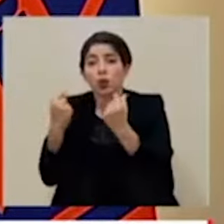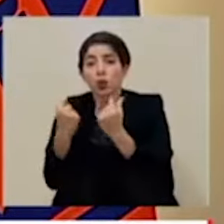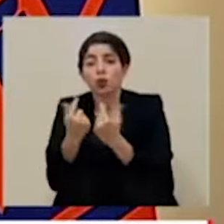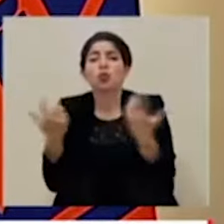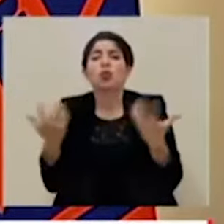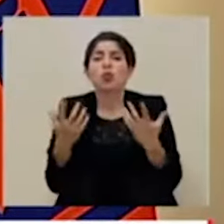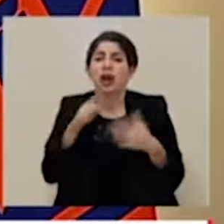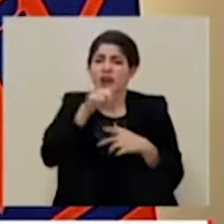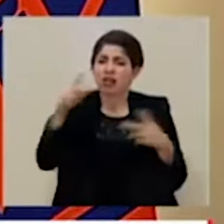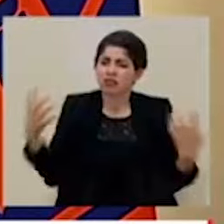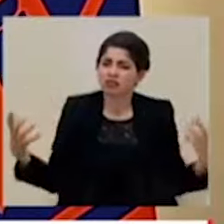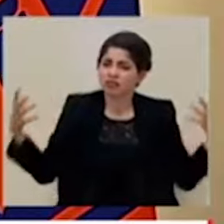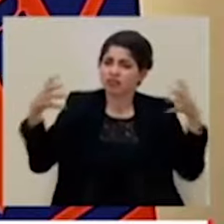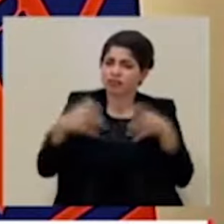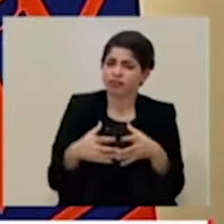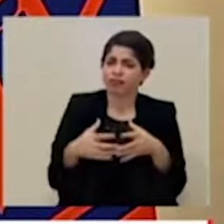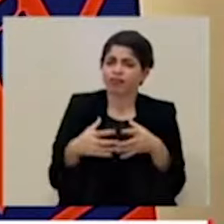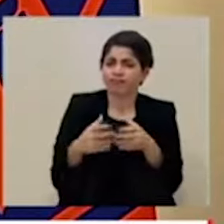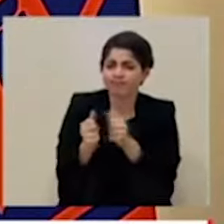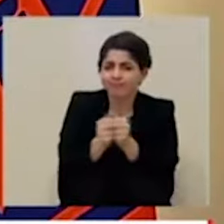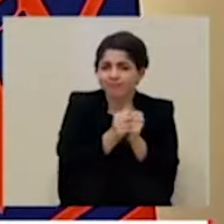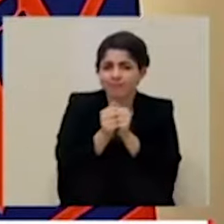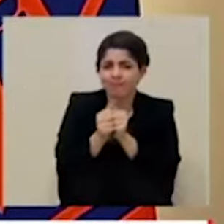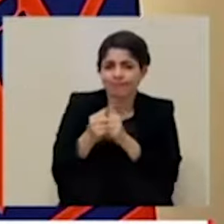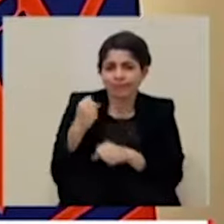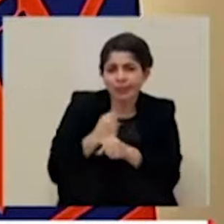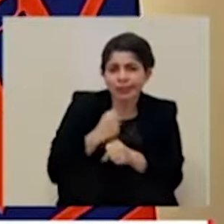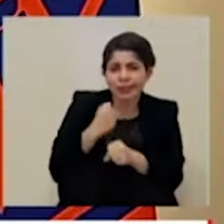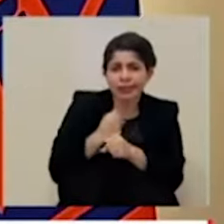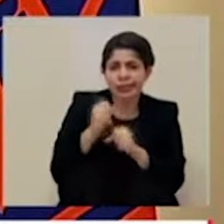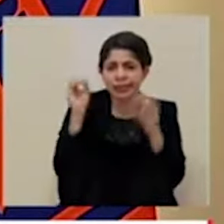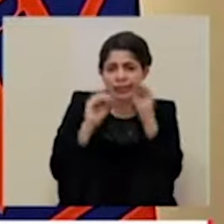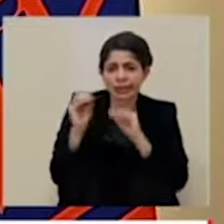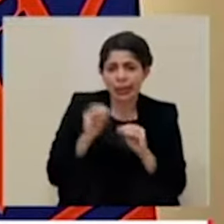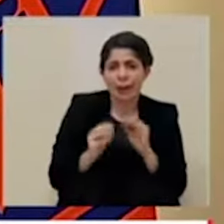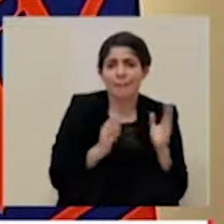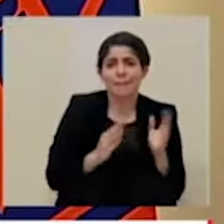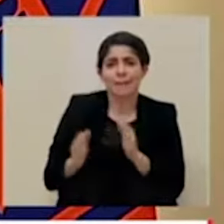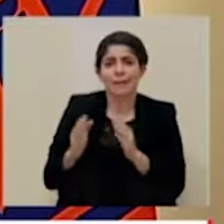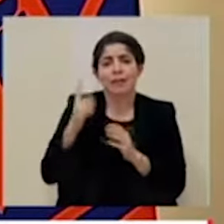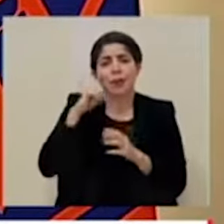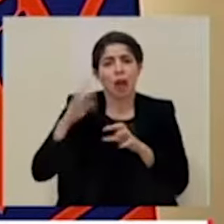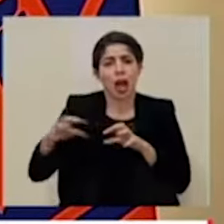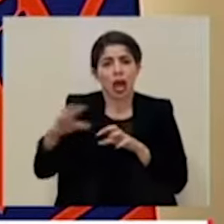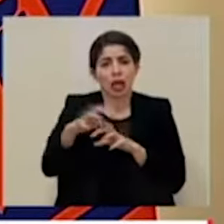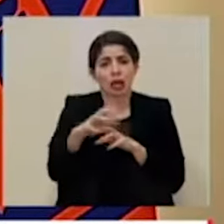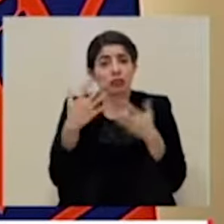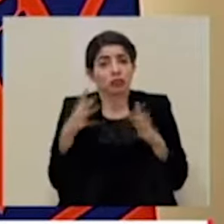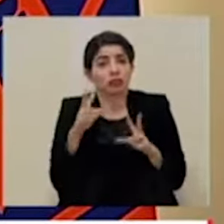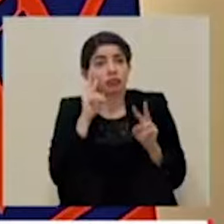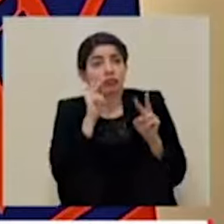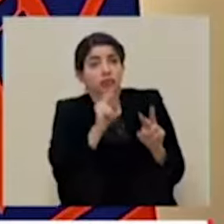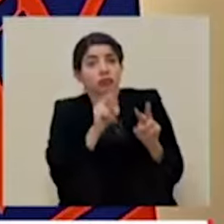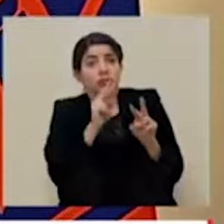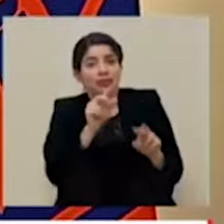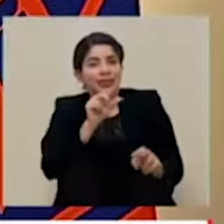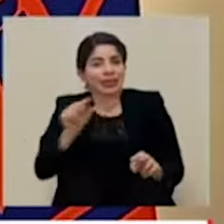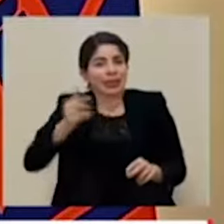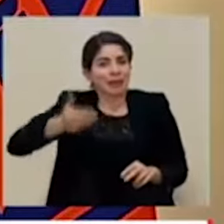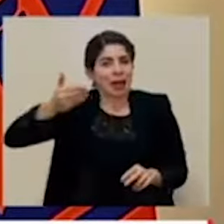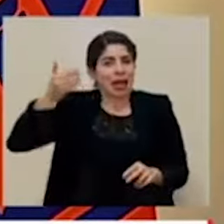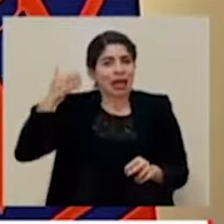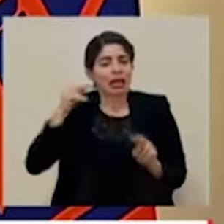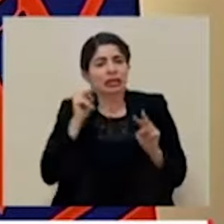es que nos integremos a conformar estos planes cantonales. Hemos observado durante las últimas semanas